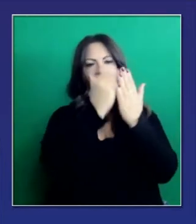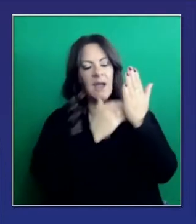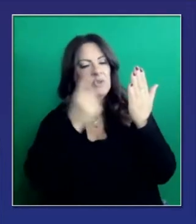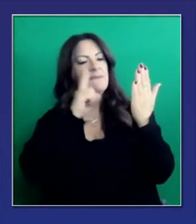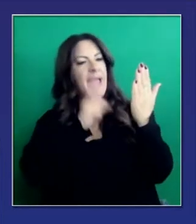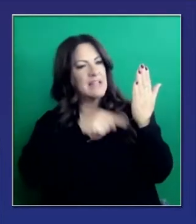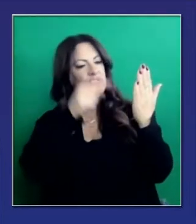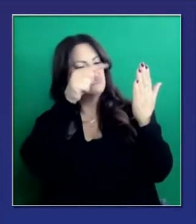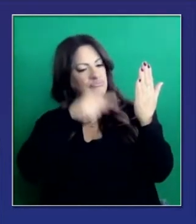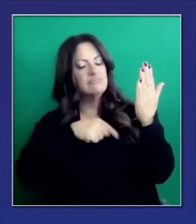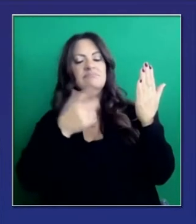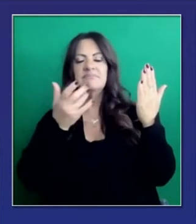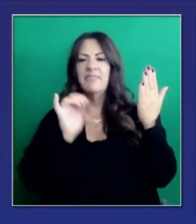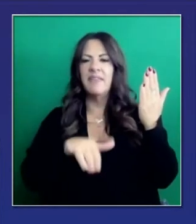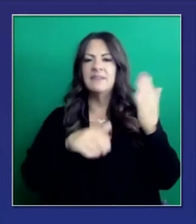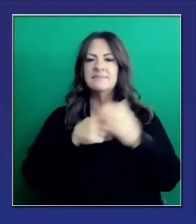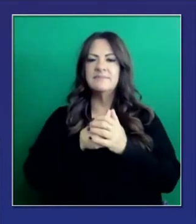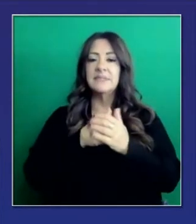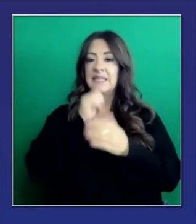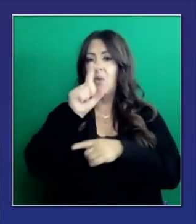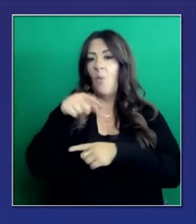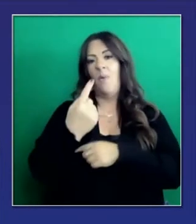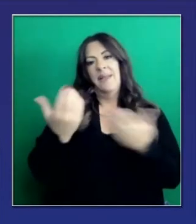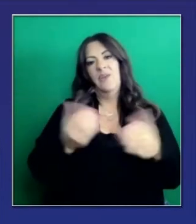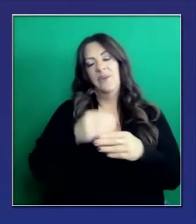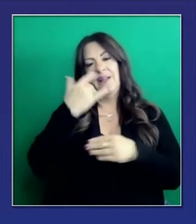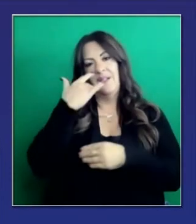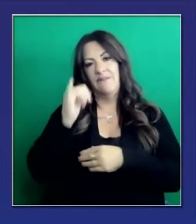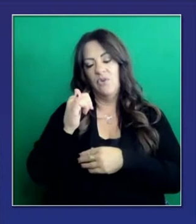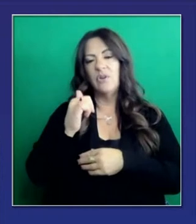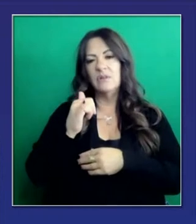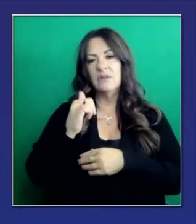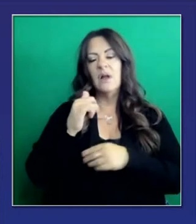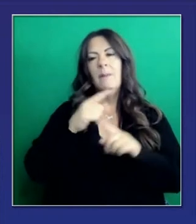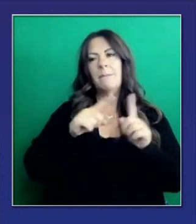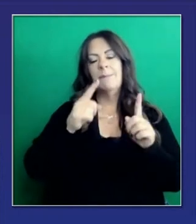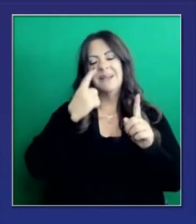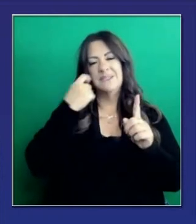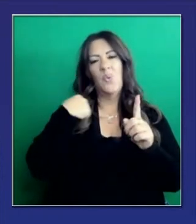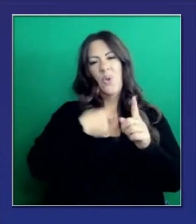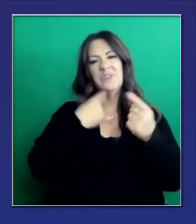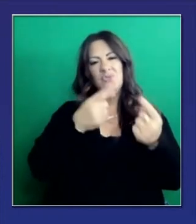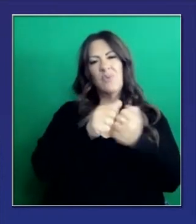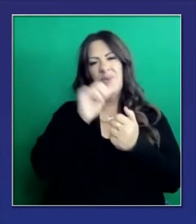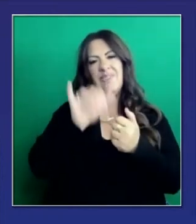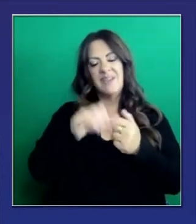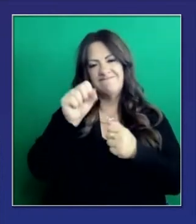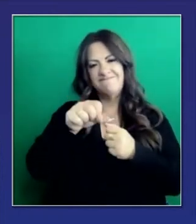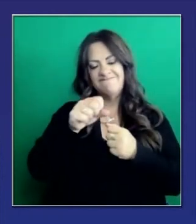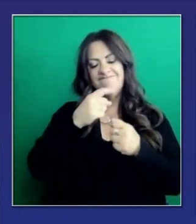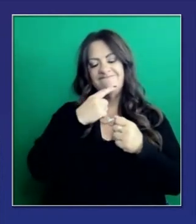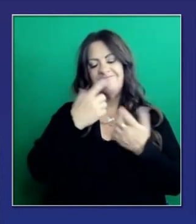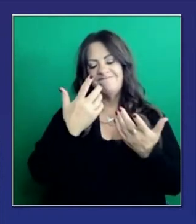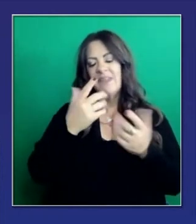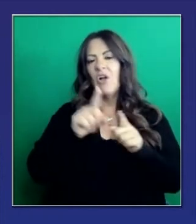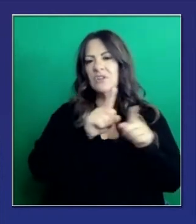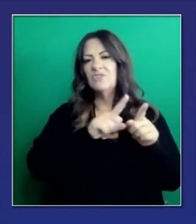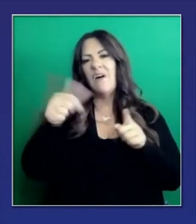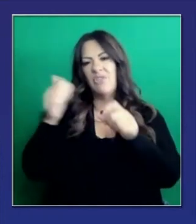anteriores que tienen en muchos estados, no solamente en California. Así que hemos trabajado con Salesforce,